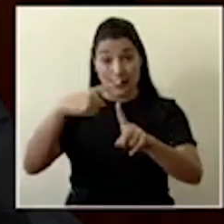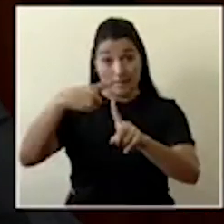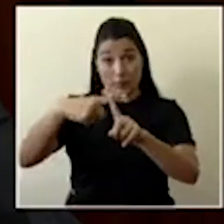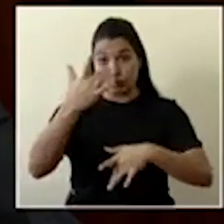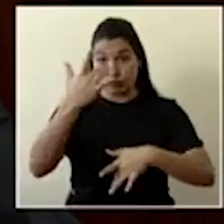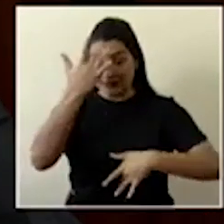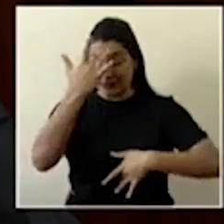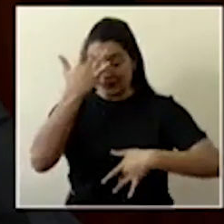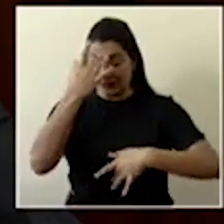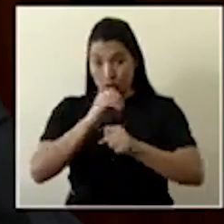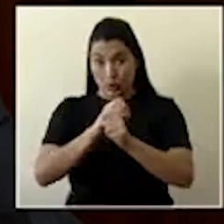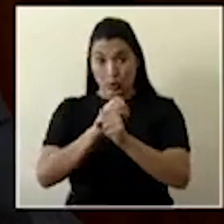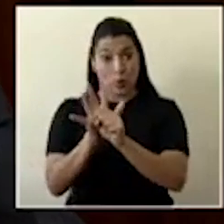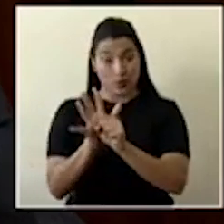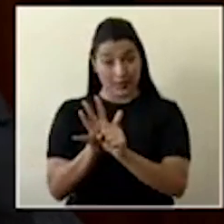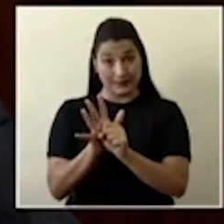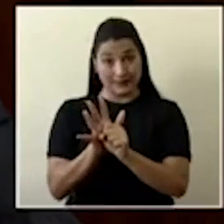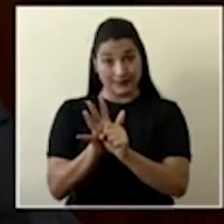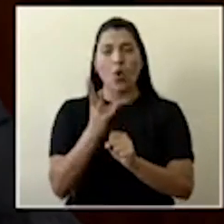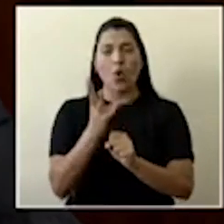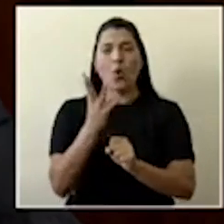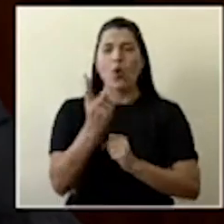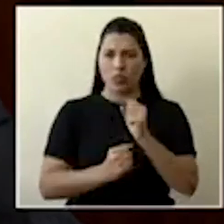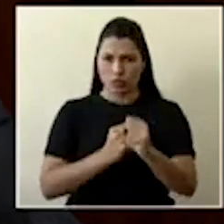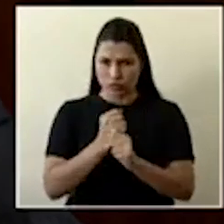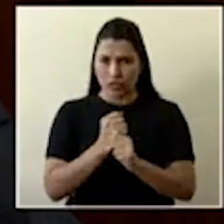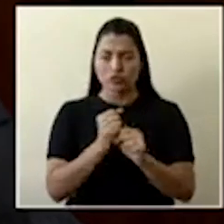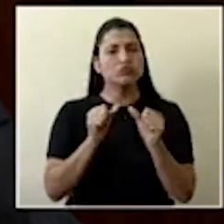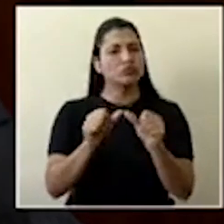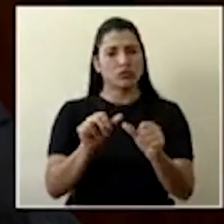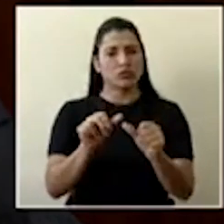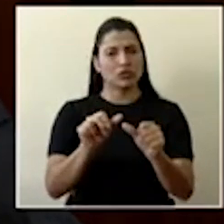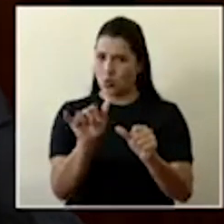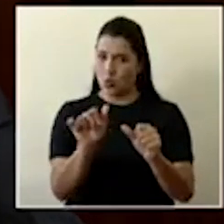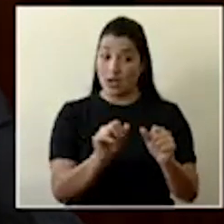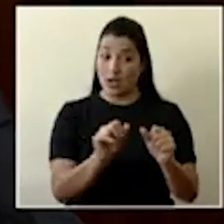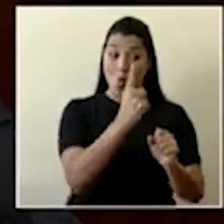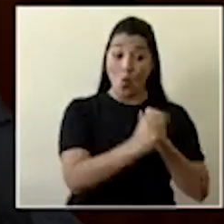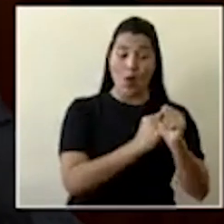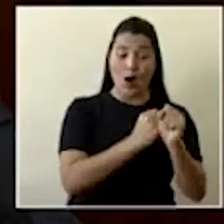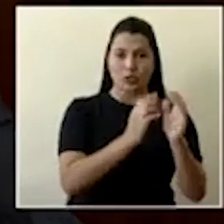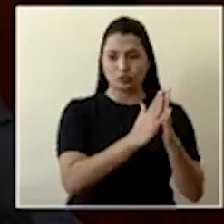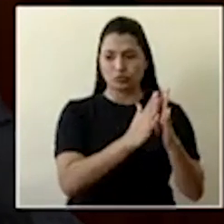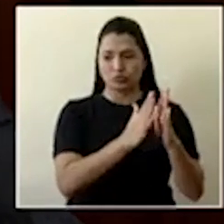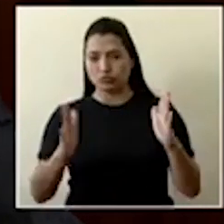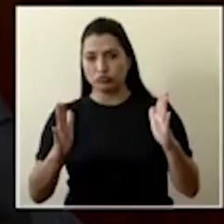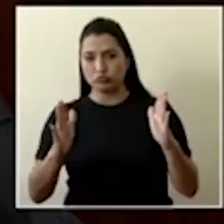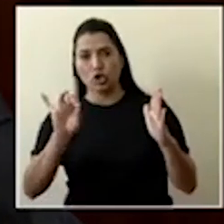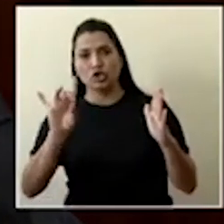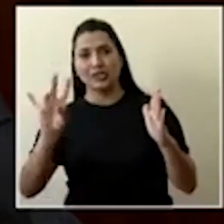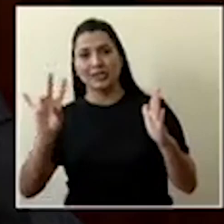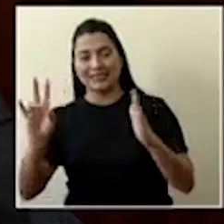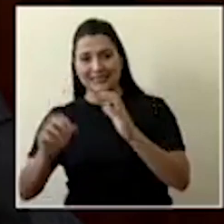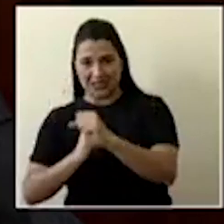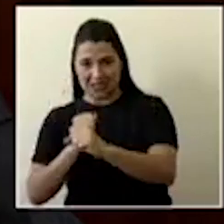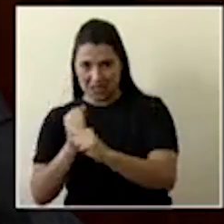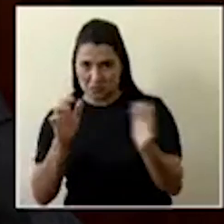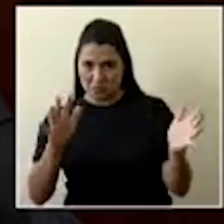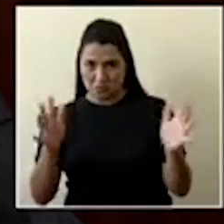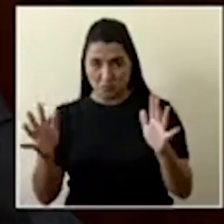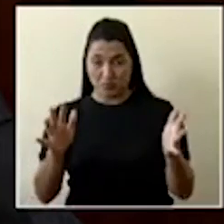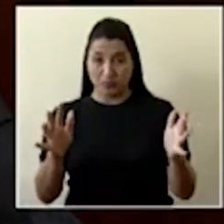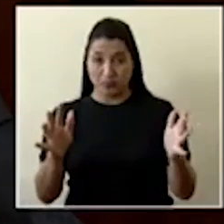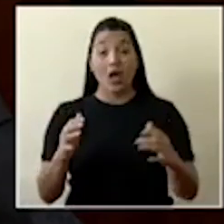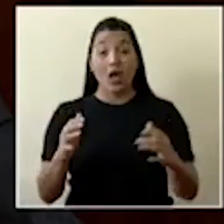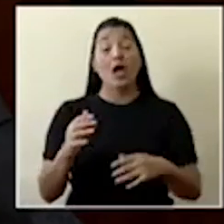por COVID-19 en un rango de edad que se mantiene, va desde el año hasta los 87 años. Si lo dividimos por mujeres y